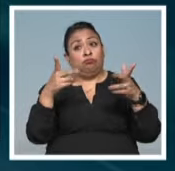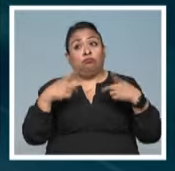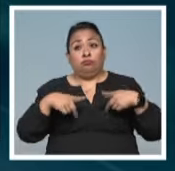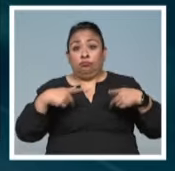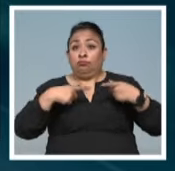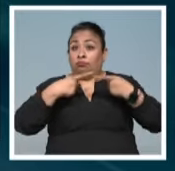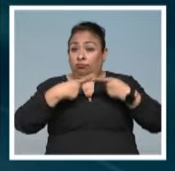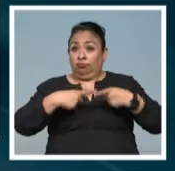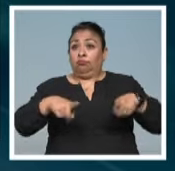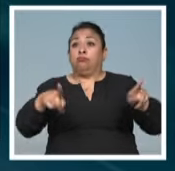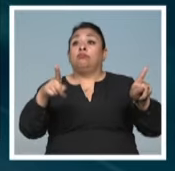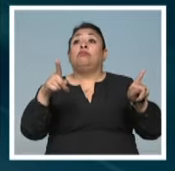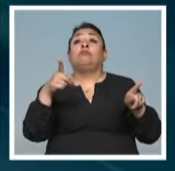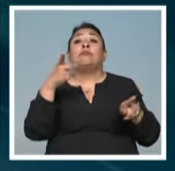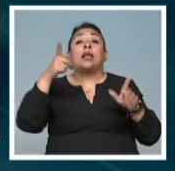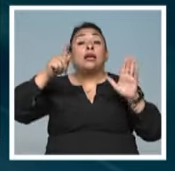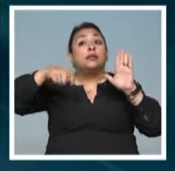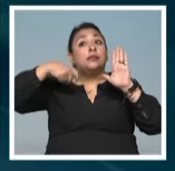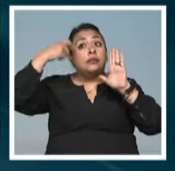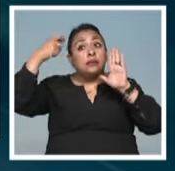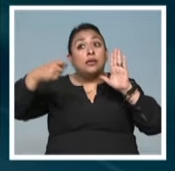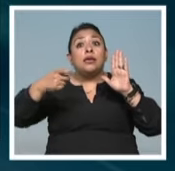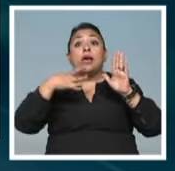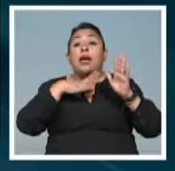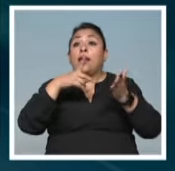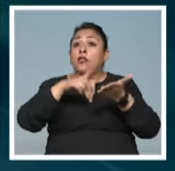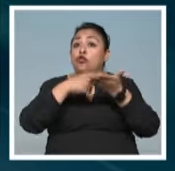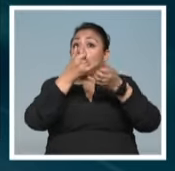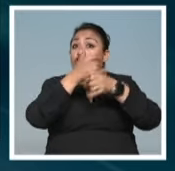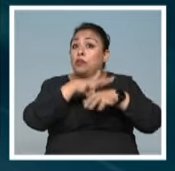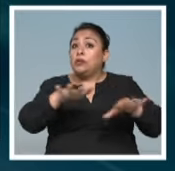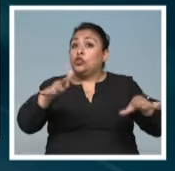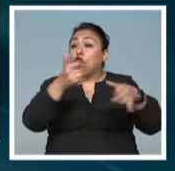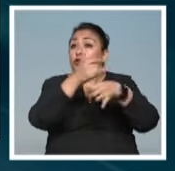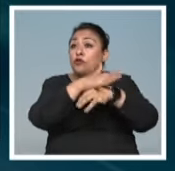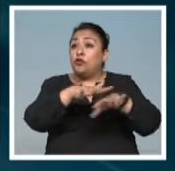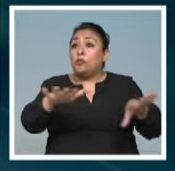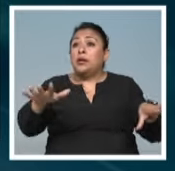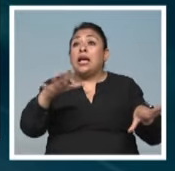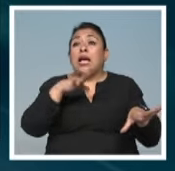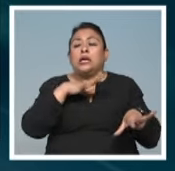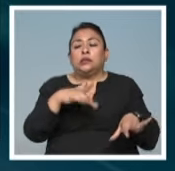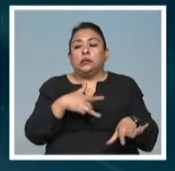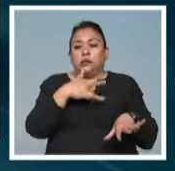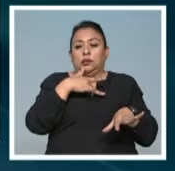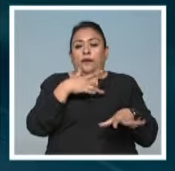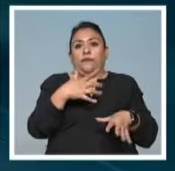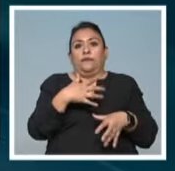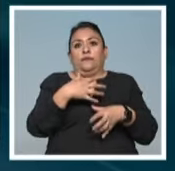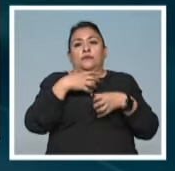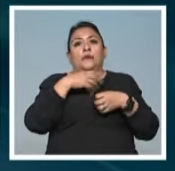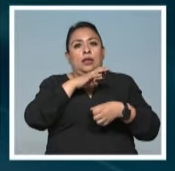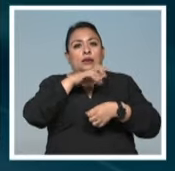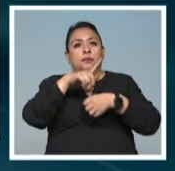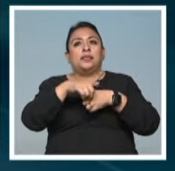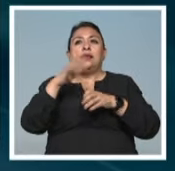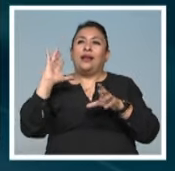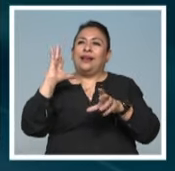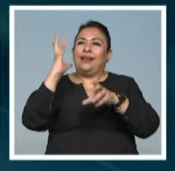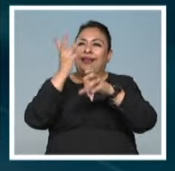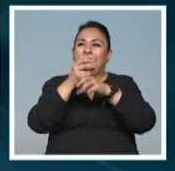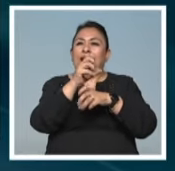distinta. El cine da mucha información, porque el cine también toca fibras muy especiales. El ciclo